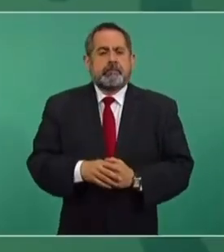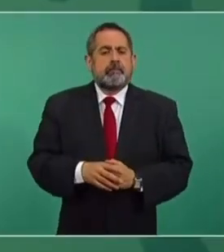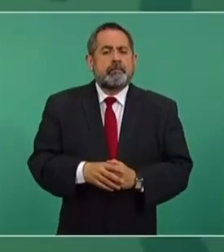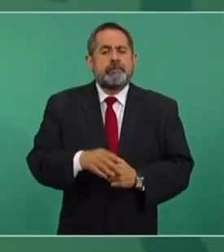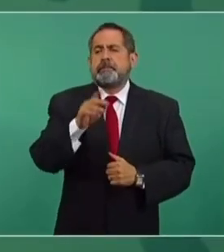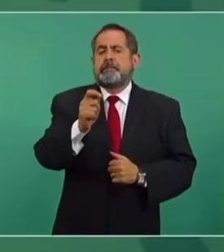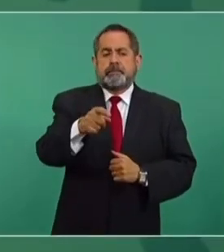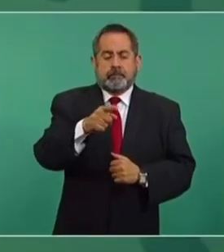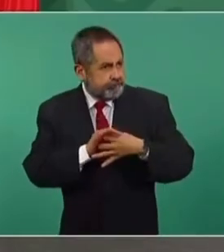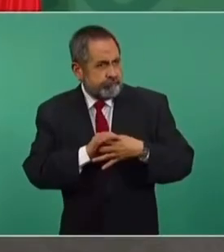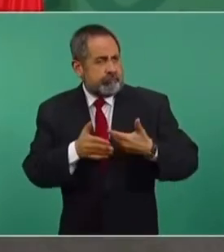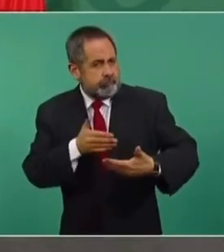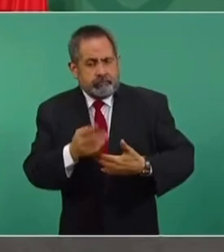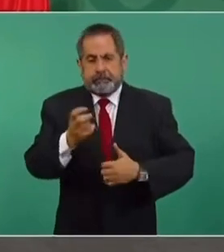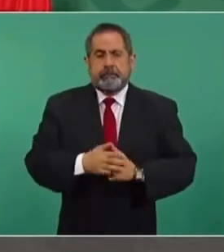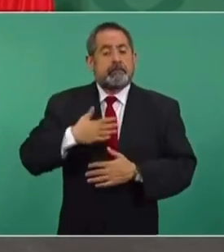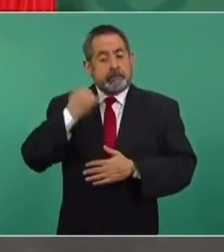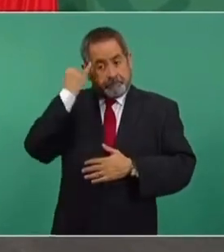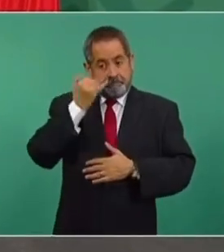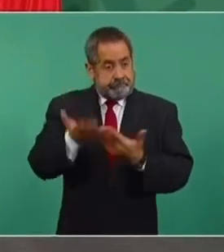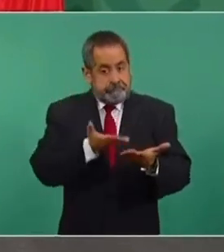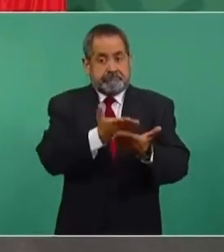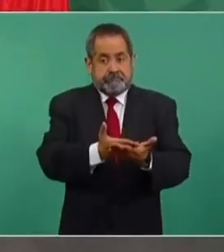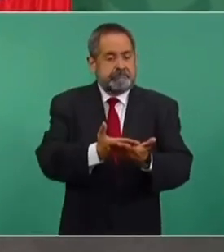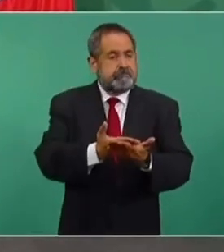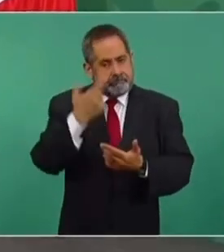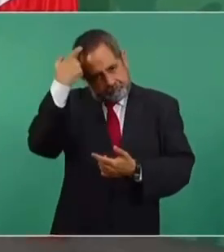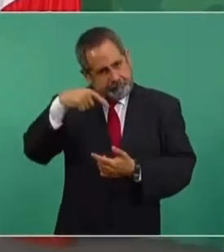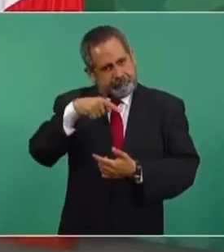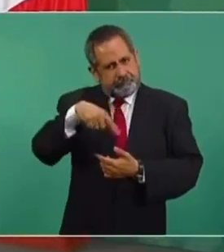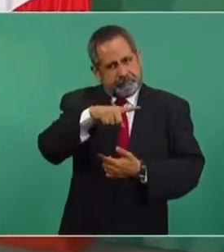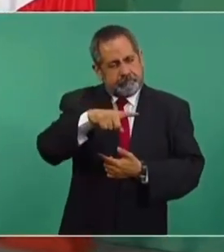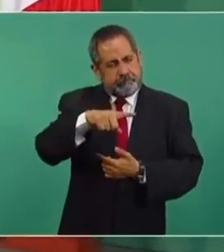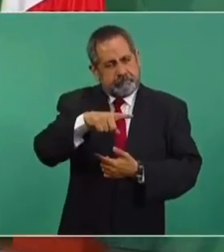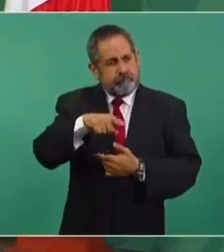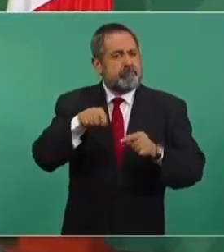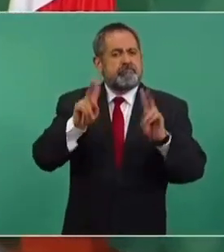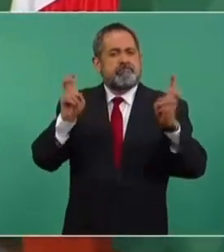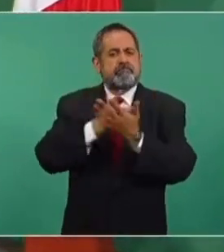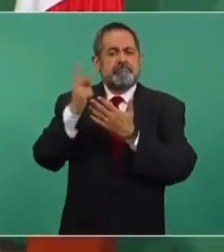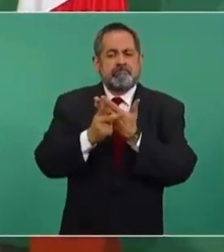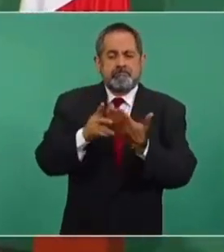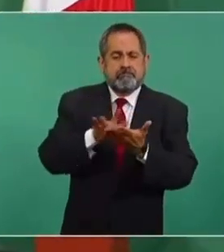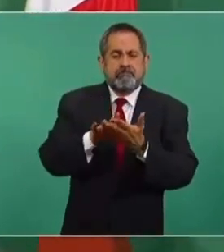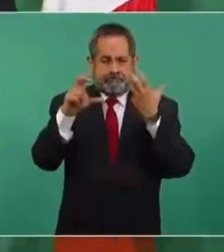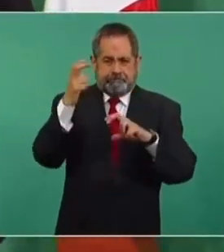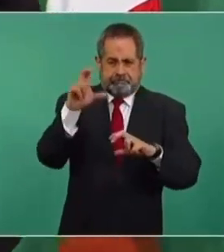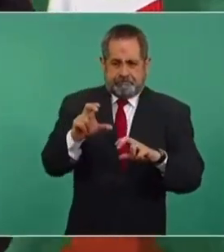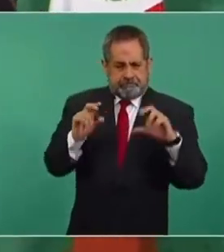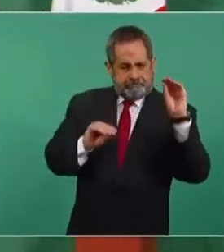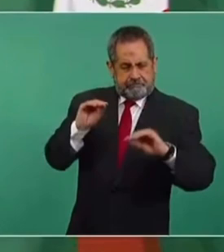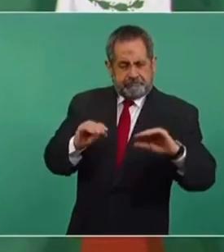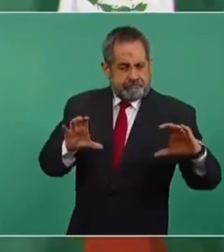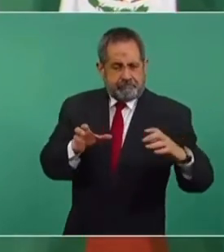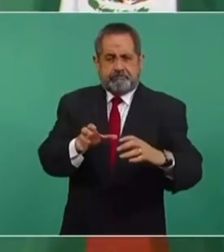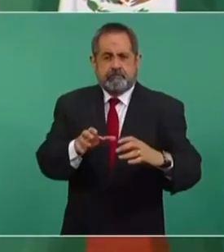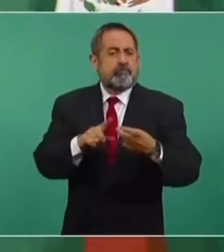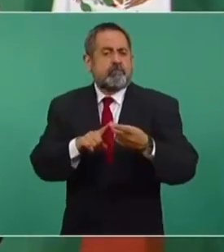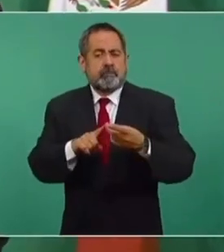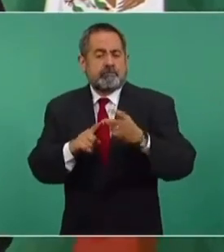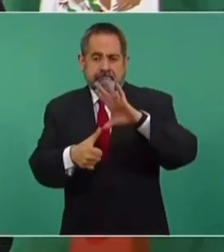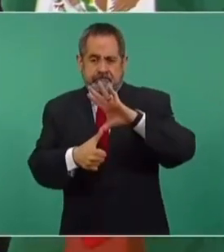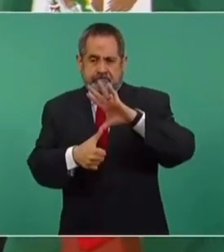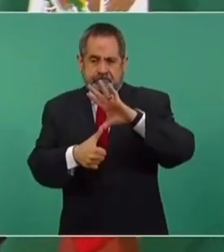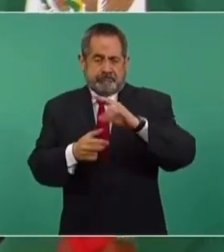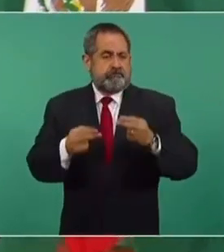de la economía, hice una propuesta para que se impulsara un programa de inversiones productivas en América